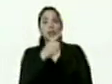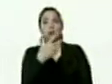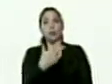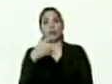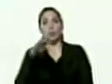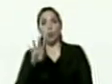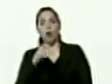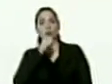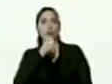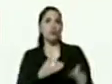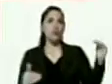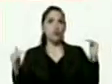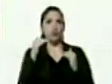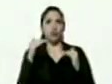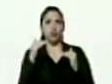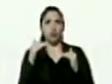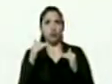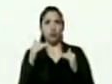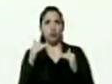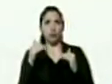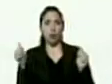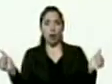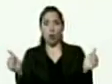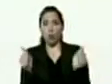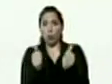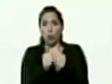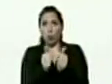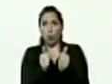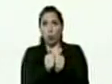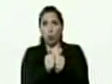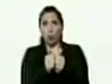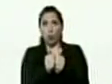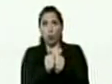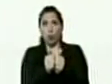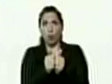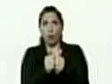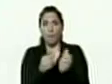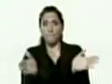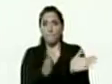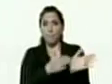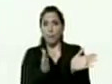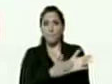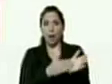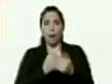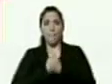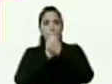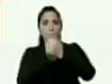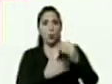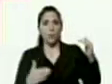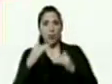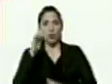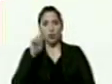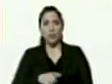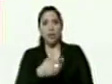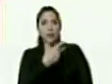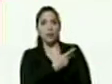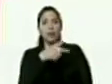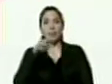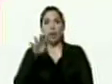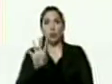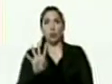adultos mayores con la pensión de amor mayor contamos con 34